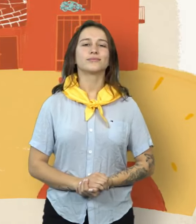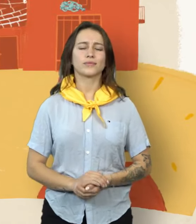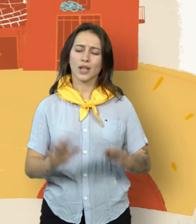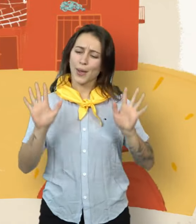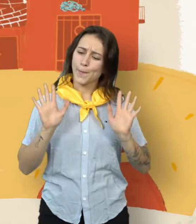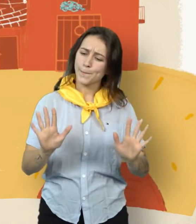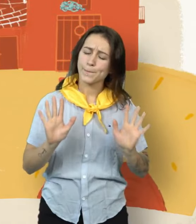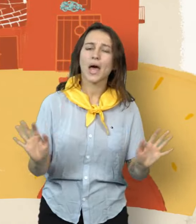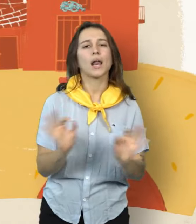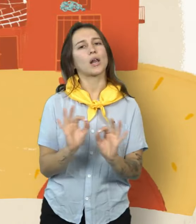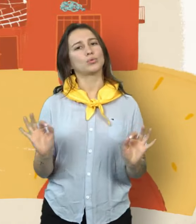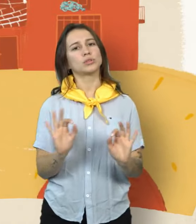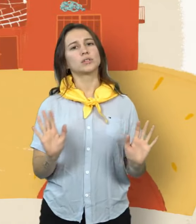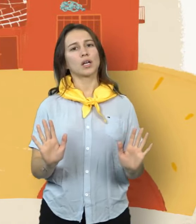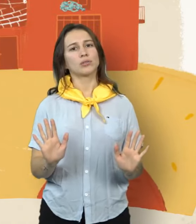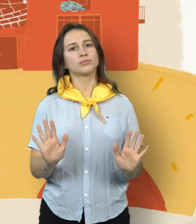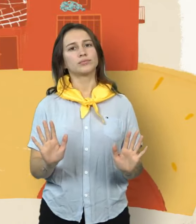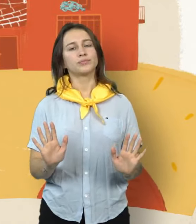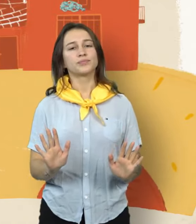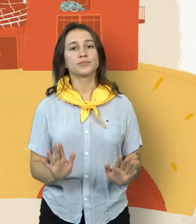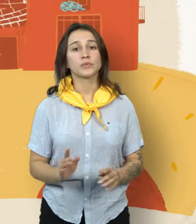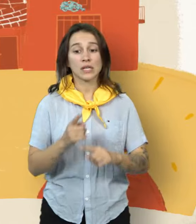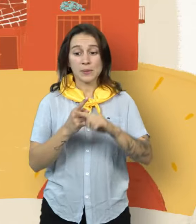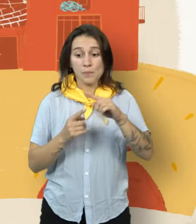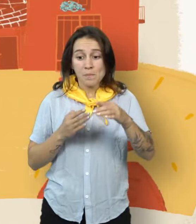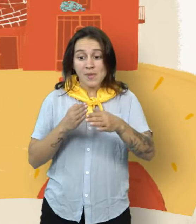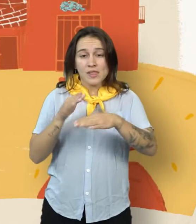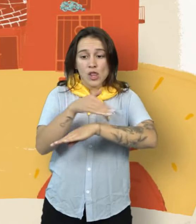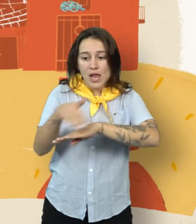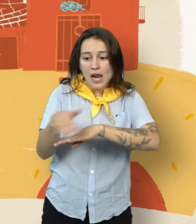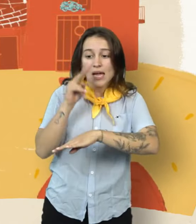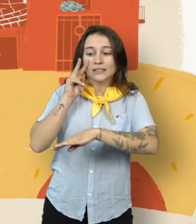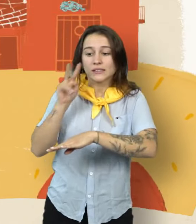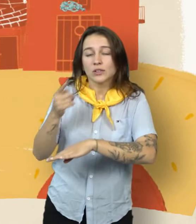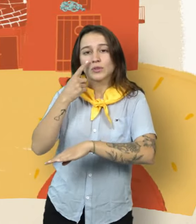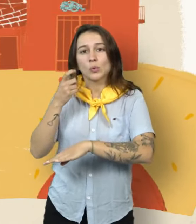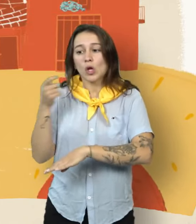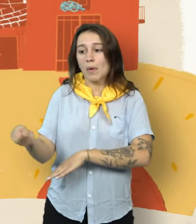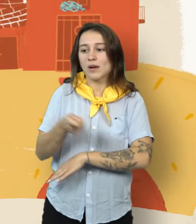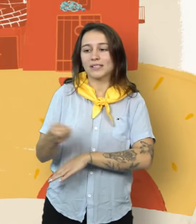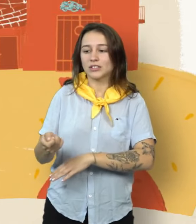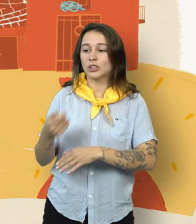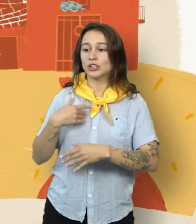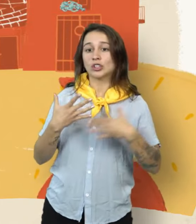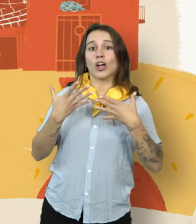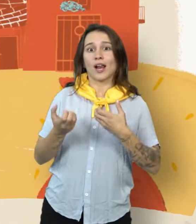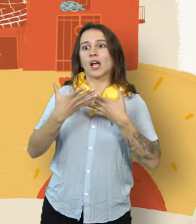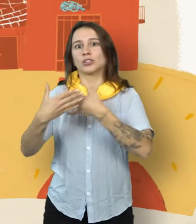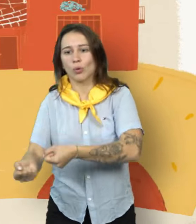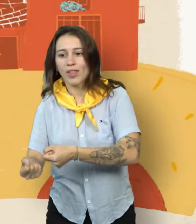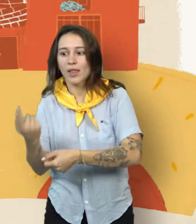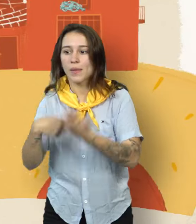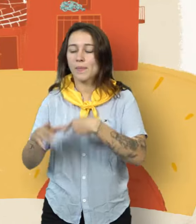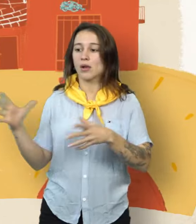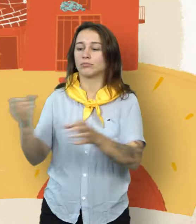¡Pare la música! En el medio de la calle, vi a un señor con su bastón. Lo agarré para ayudarlo,